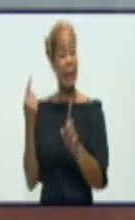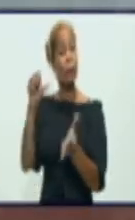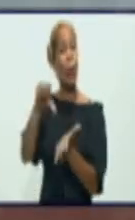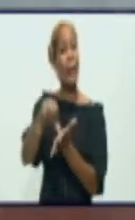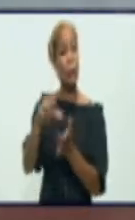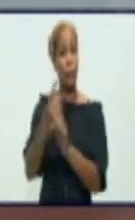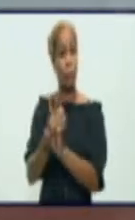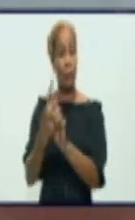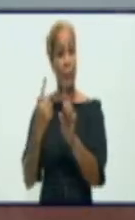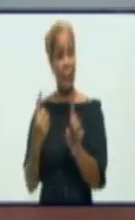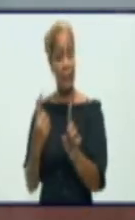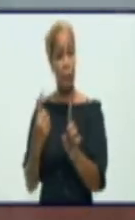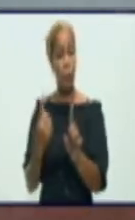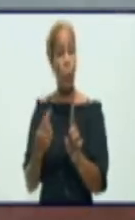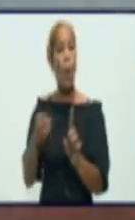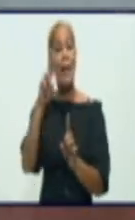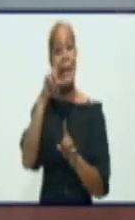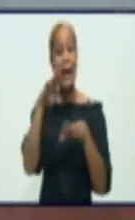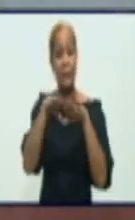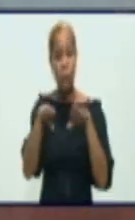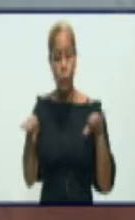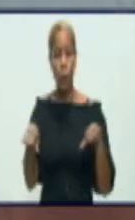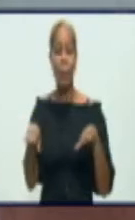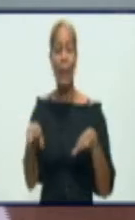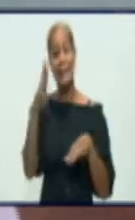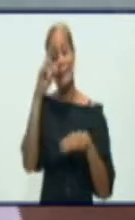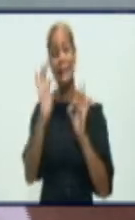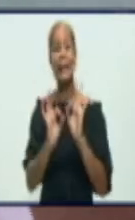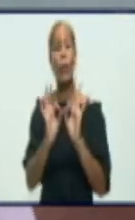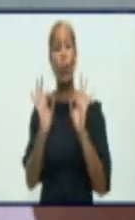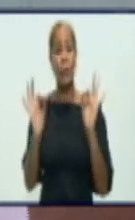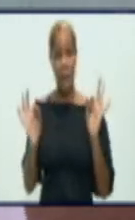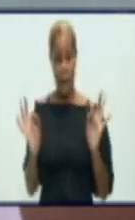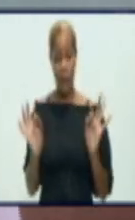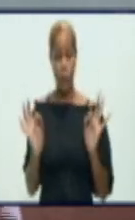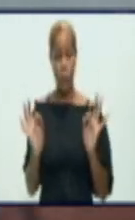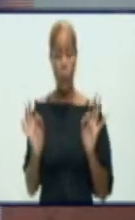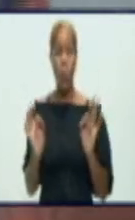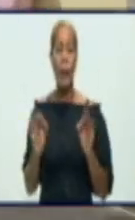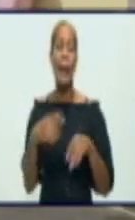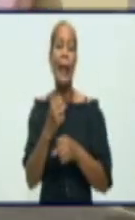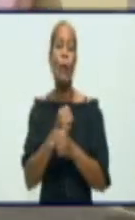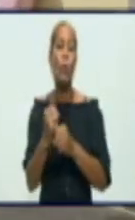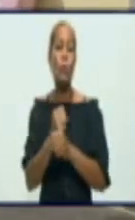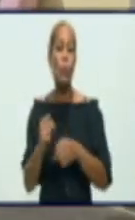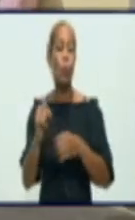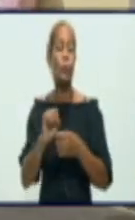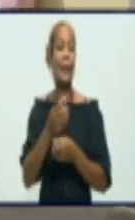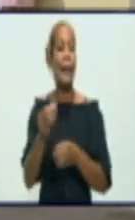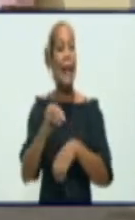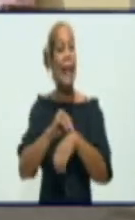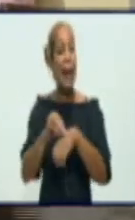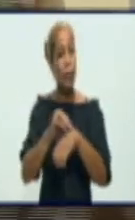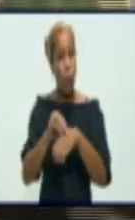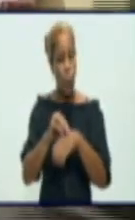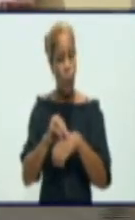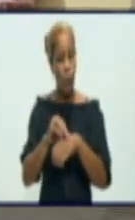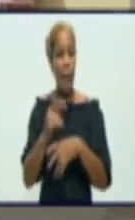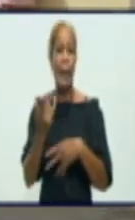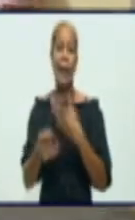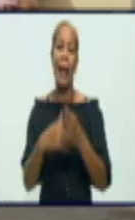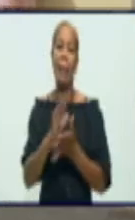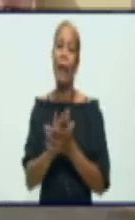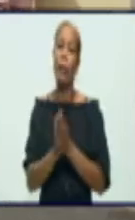las normas de higiene, el uso de sustancias hidroalcohólicas, el lavado de las manos frecuente.